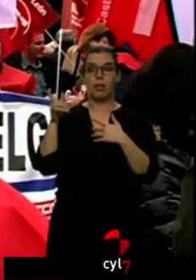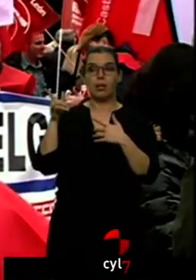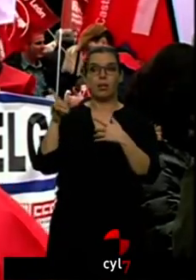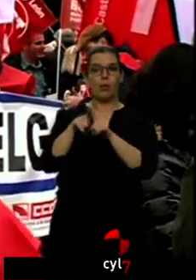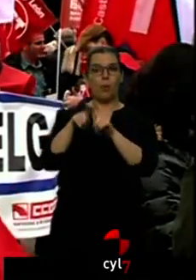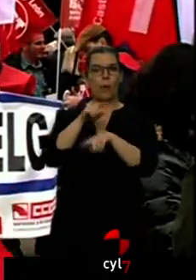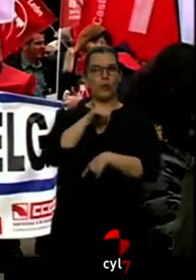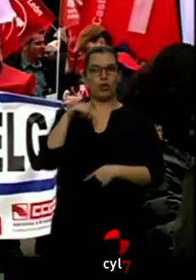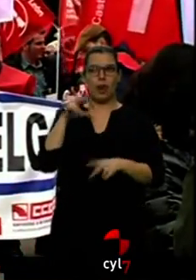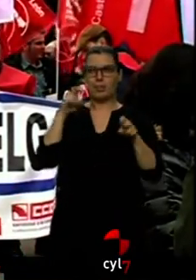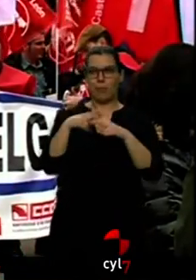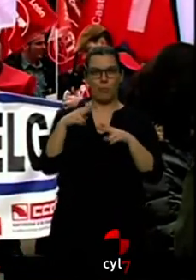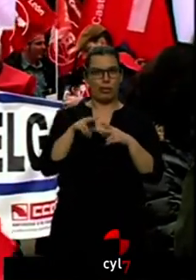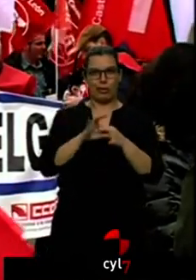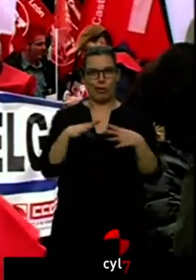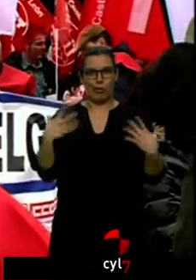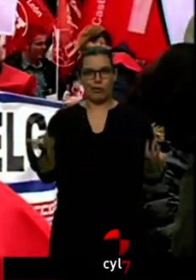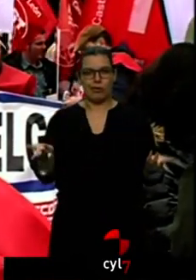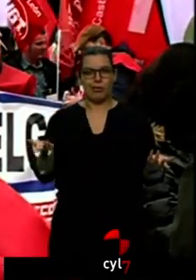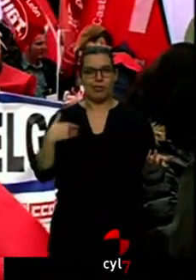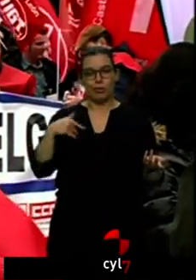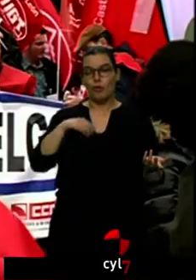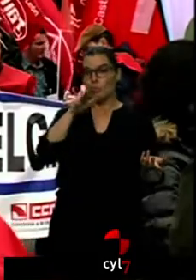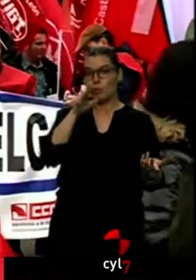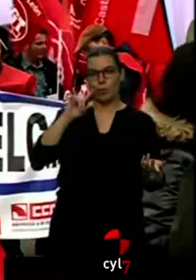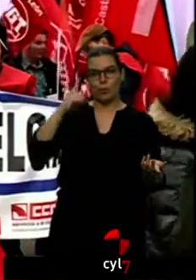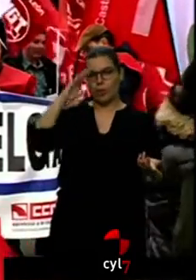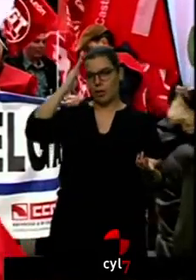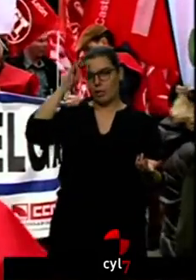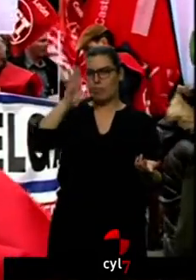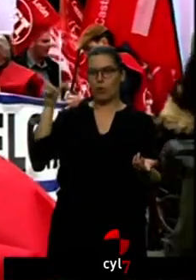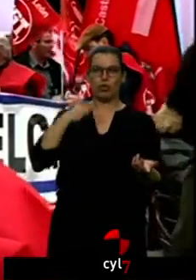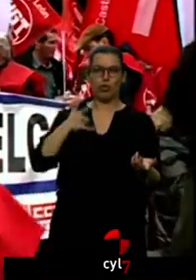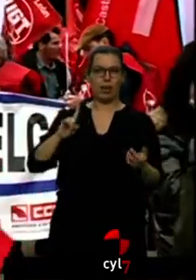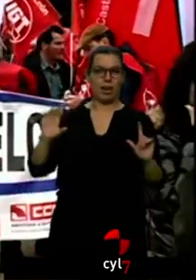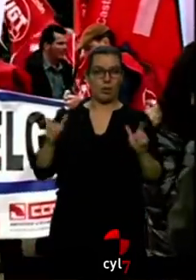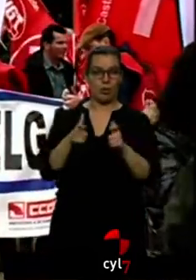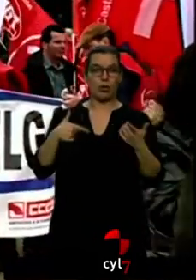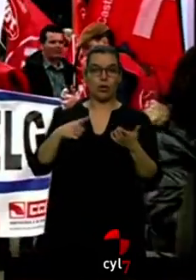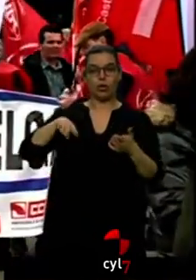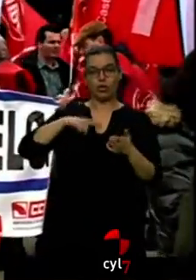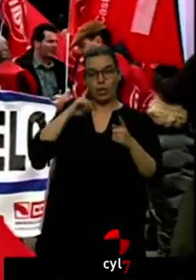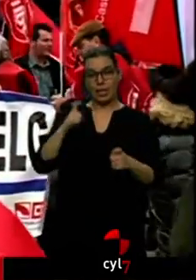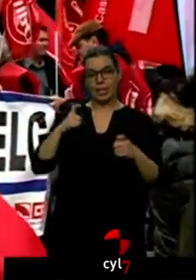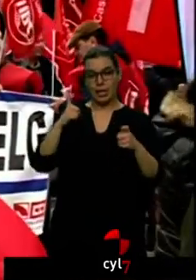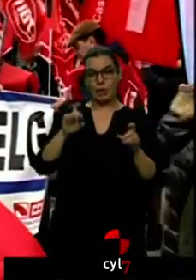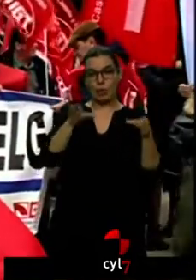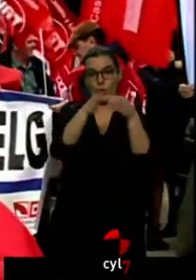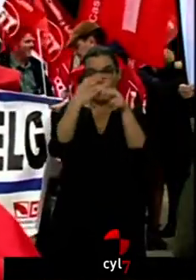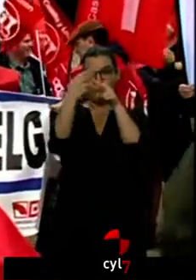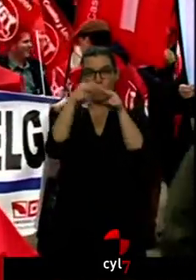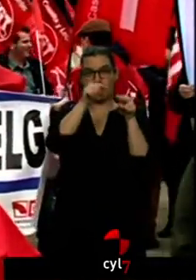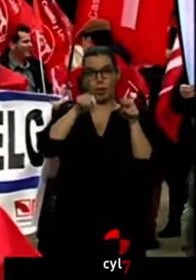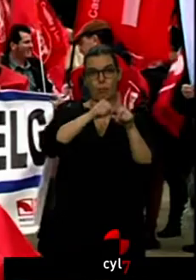en vez de un modo político y parece ser que ese es el principal motivo por el que no nos recibe. Y lo que tratamos es, a través de los grupos parlamentarios,